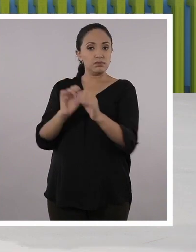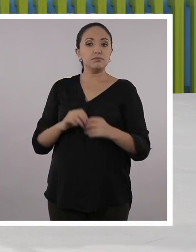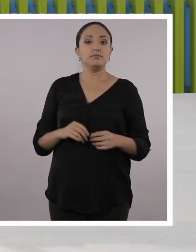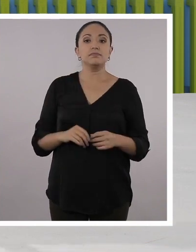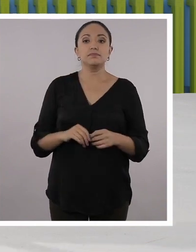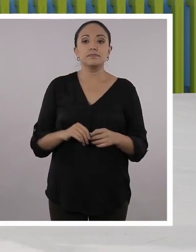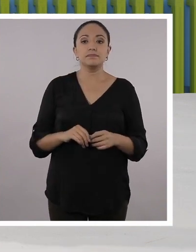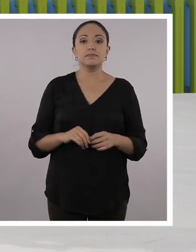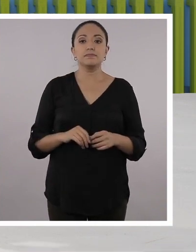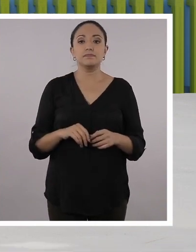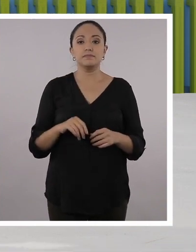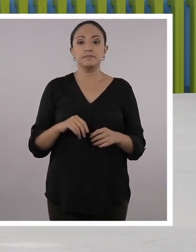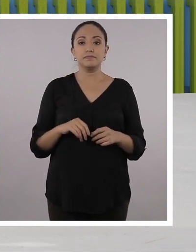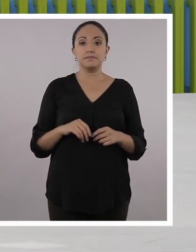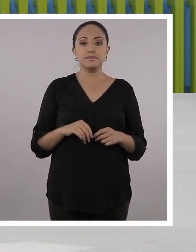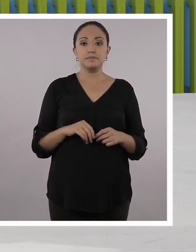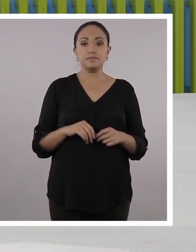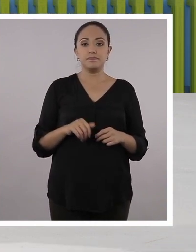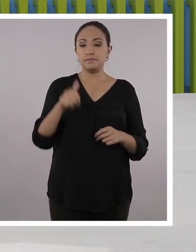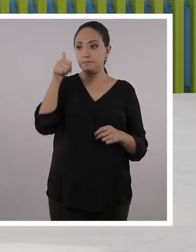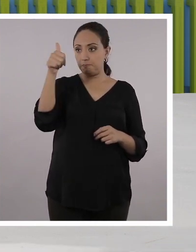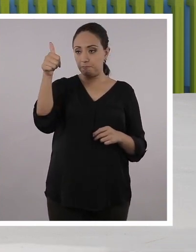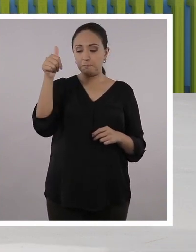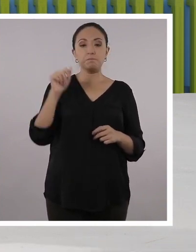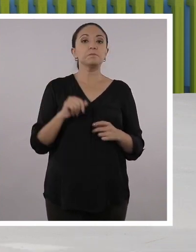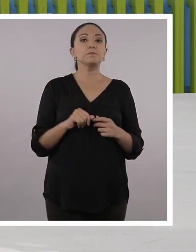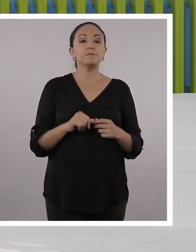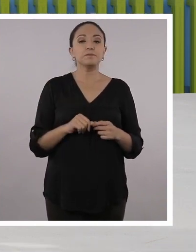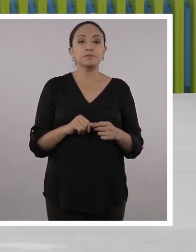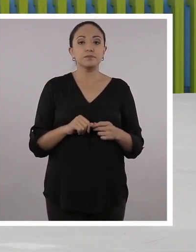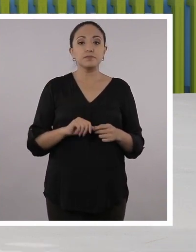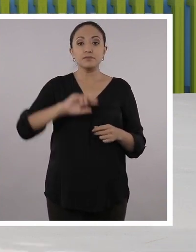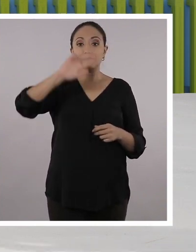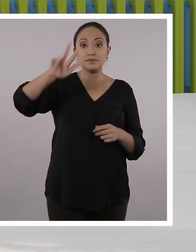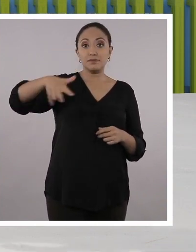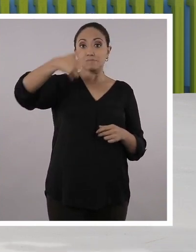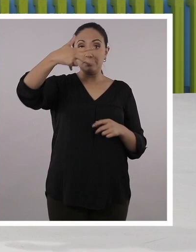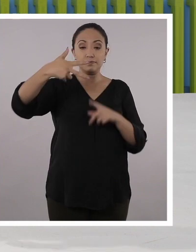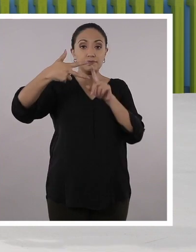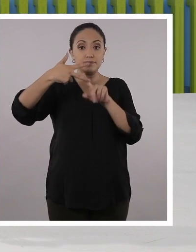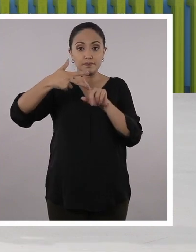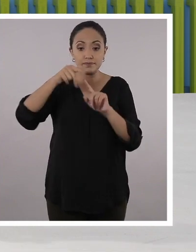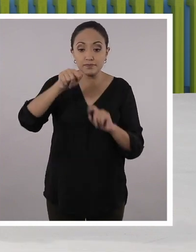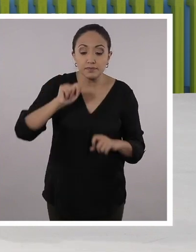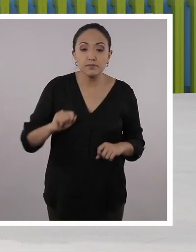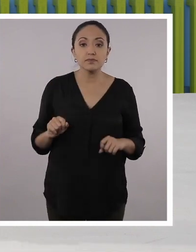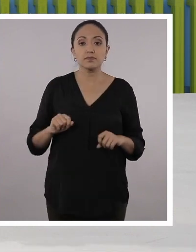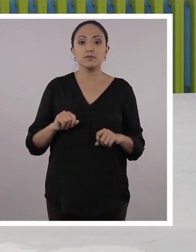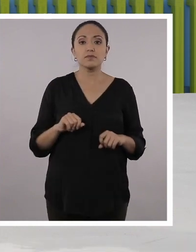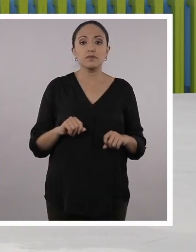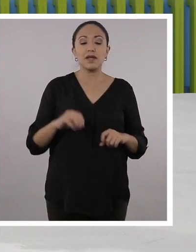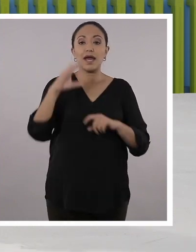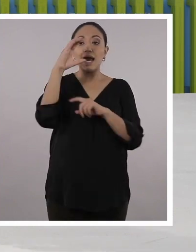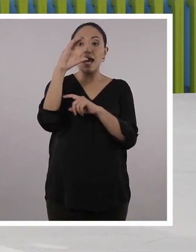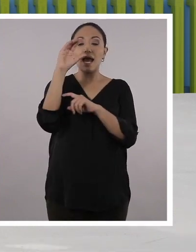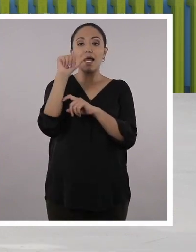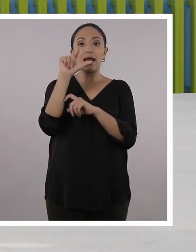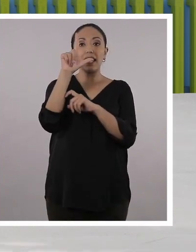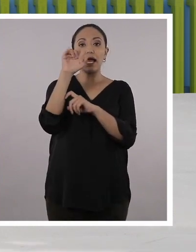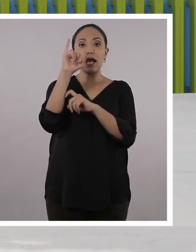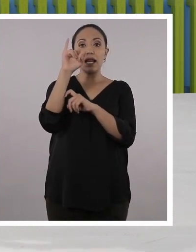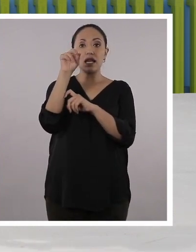última, como dijiste. Correcto. cosanti. Se cumple. Es aguda. Y tenemos la última. Cálido.